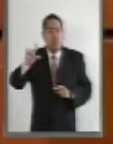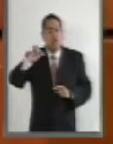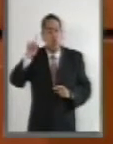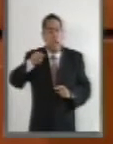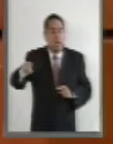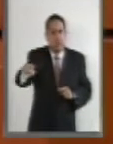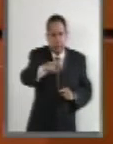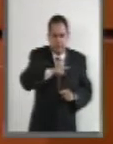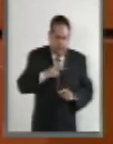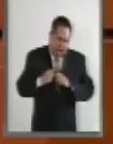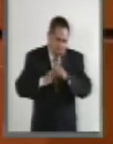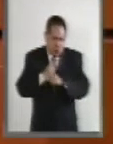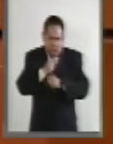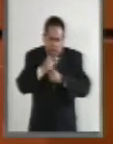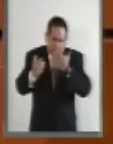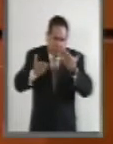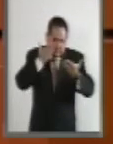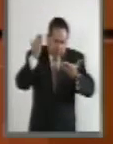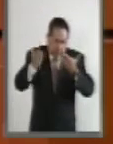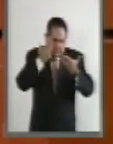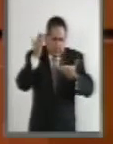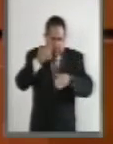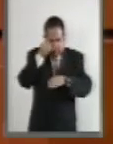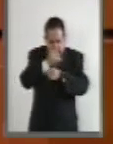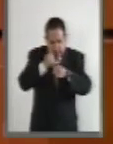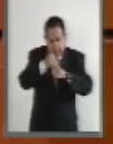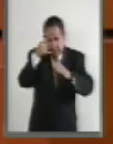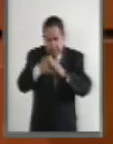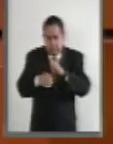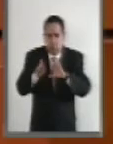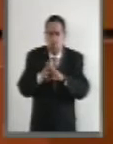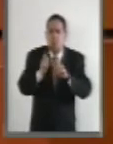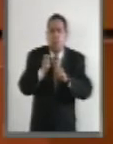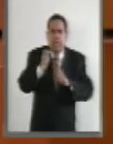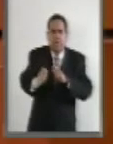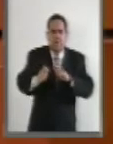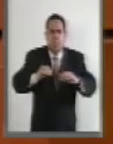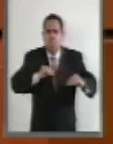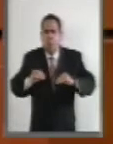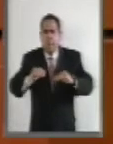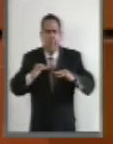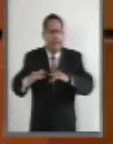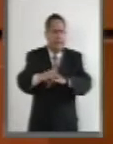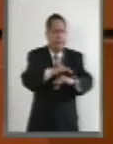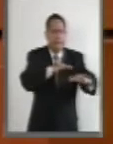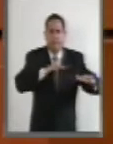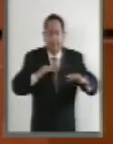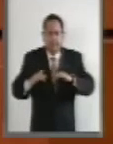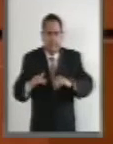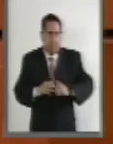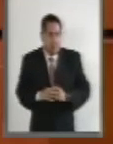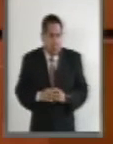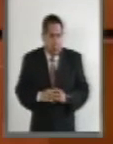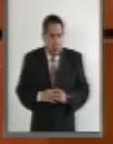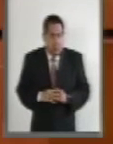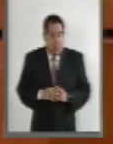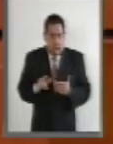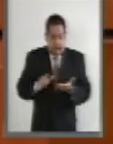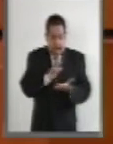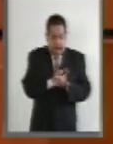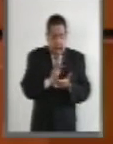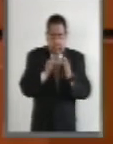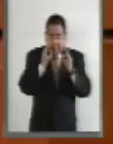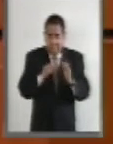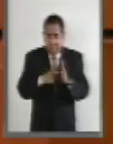que han dedicado gran parte de su vida al estudio de la movilidad. La correcta legislación